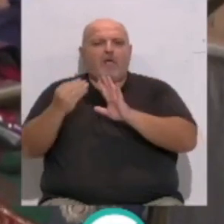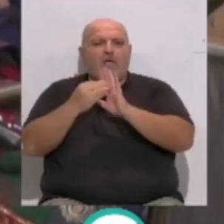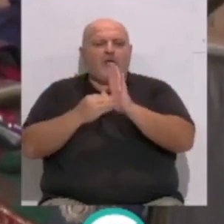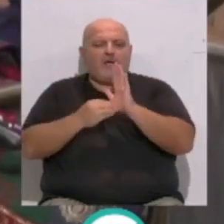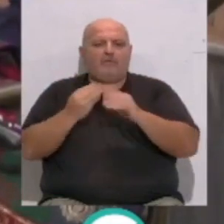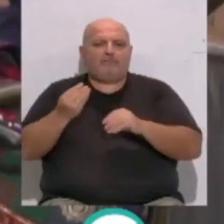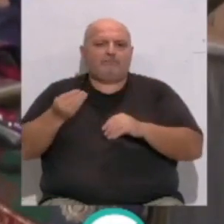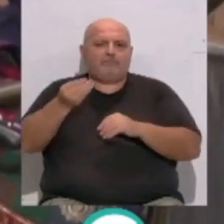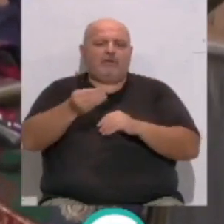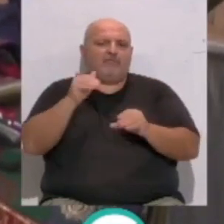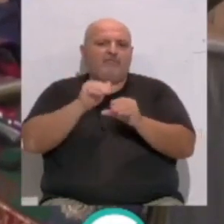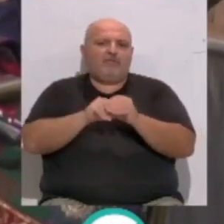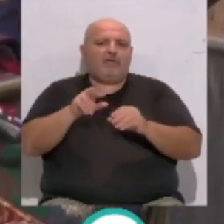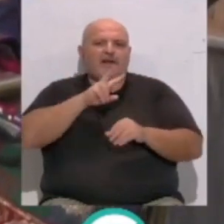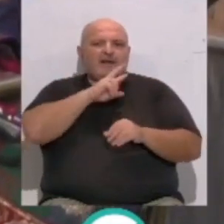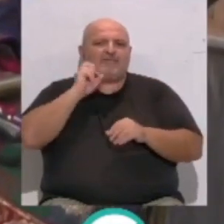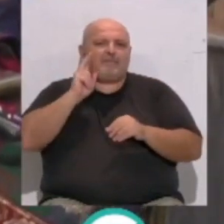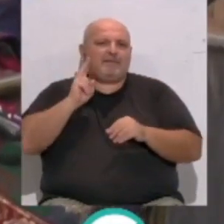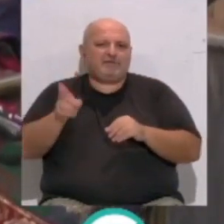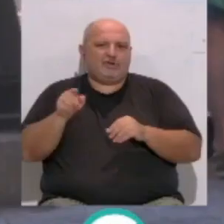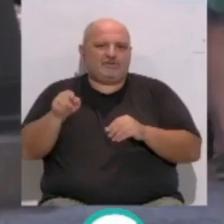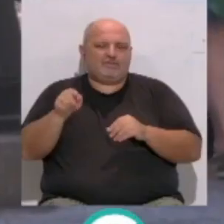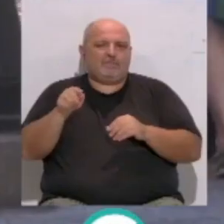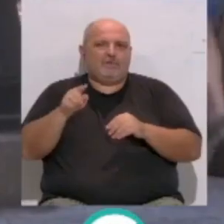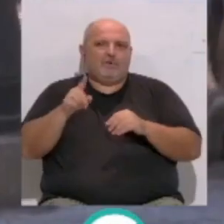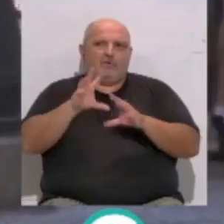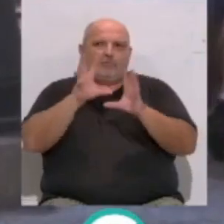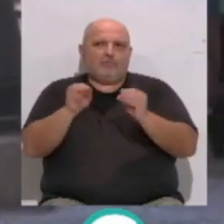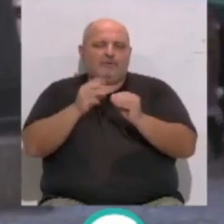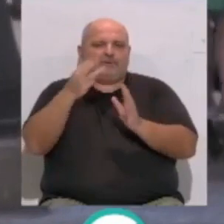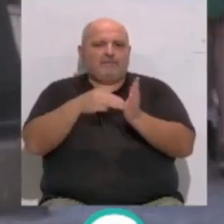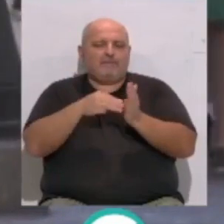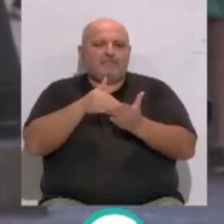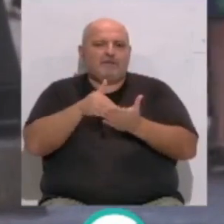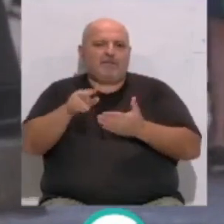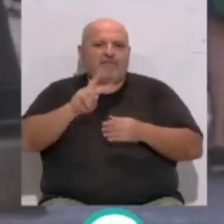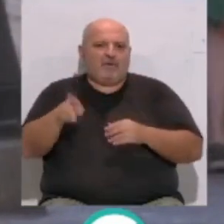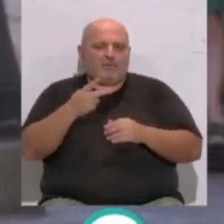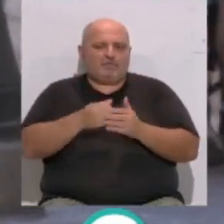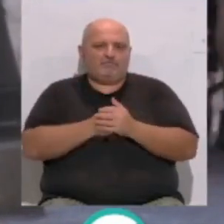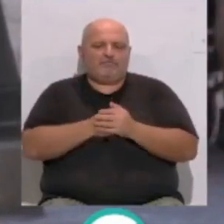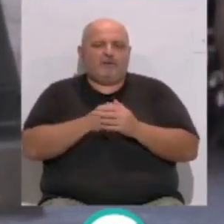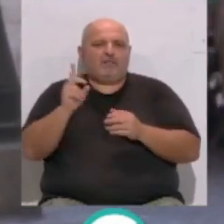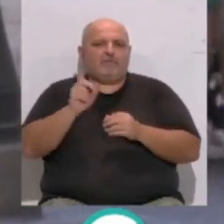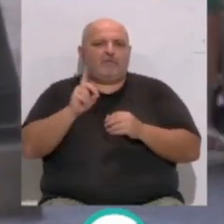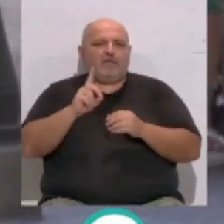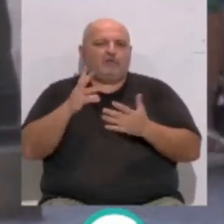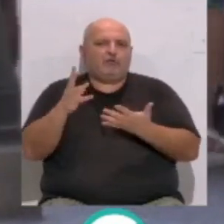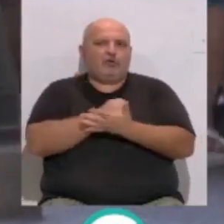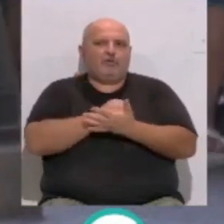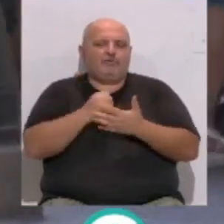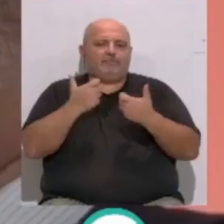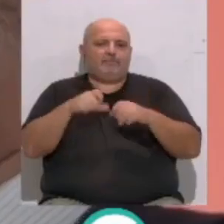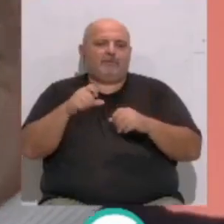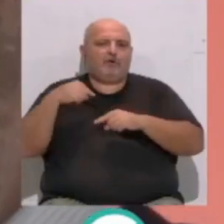una aportación al Fondo de Reserva de las Pensiones, con un montante de 3.000 millones de euros. Para el diputado todo ello ha sido